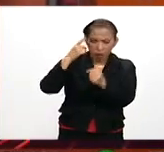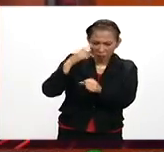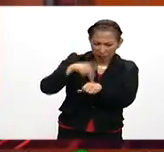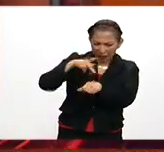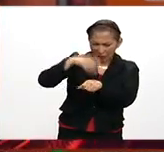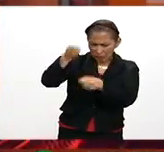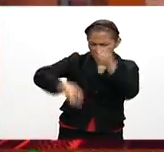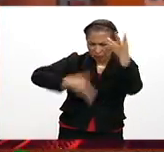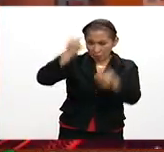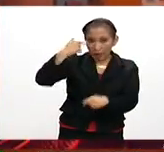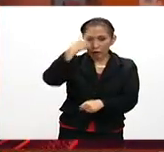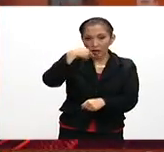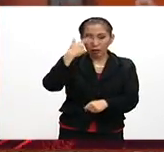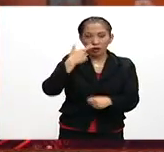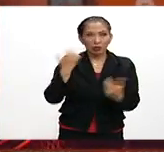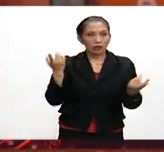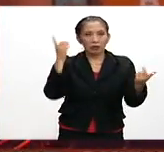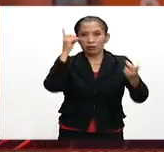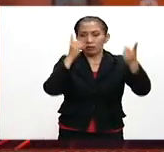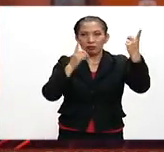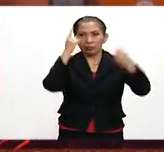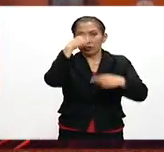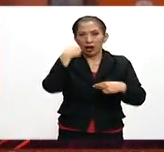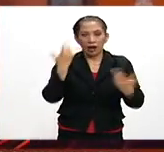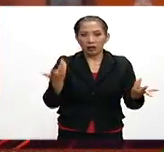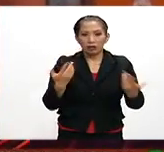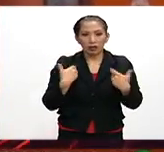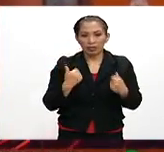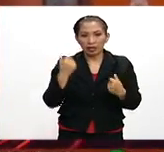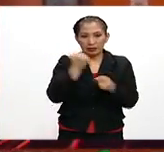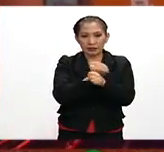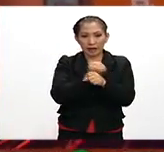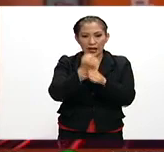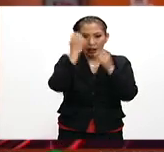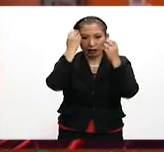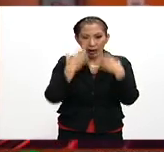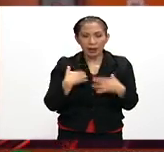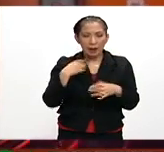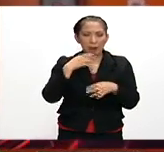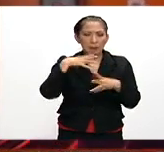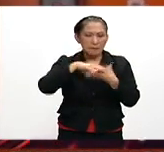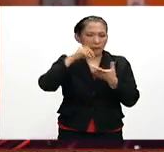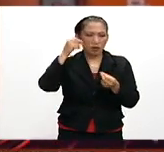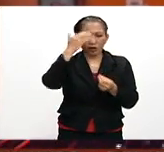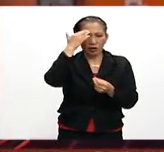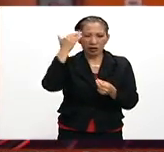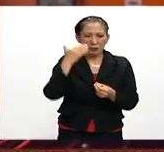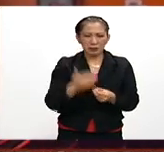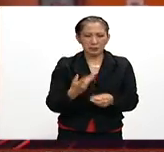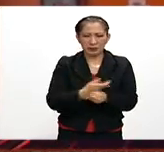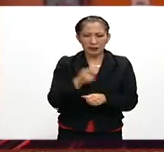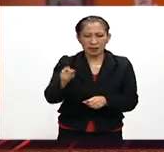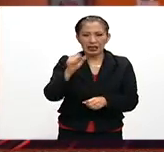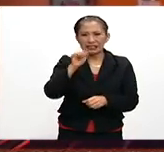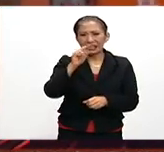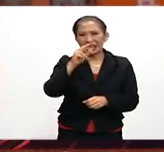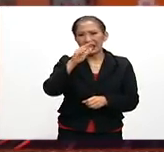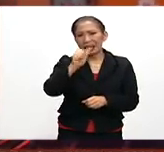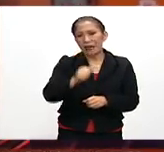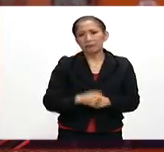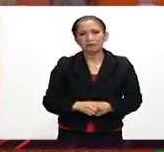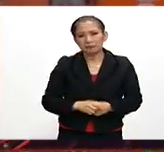escombros con una expresión de incomprensión en el rostro, cubierto de sangre y polvo. Algo terrible lo que está habiendo en Siria.